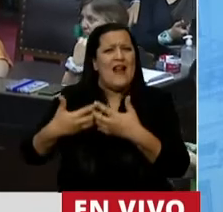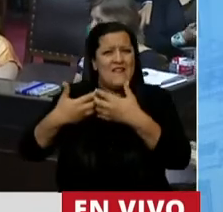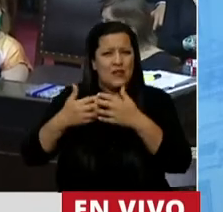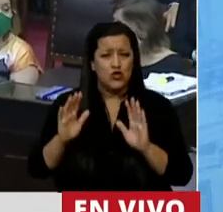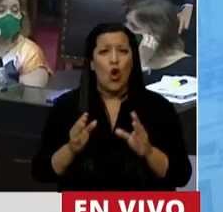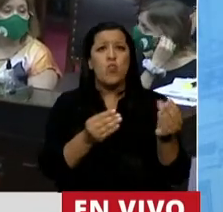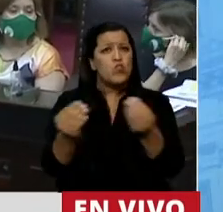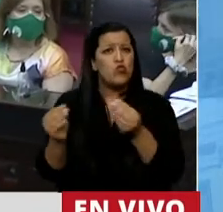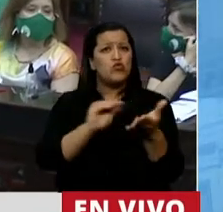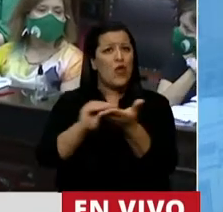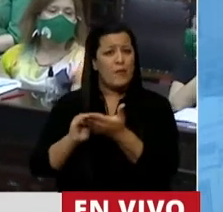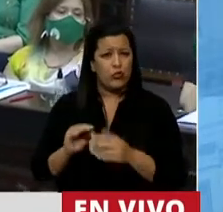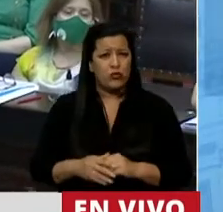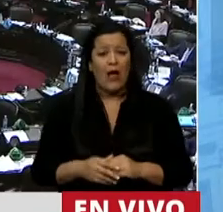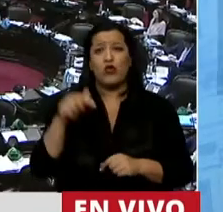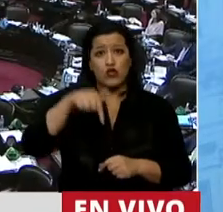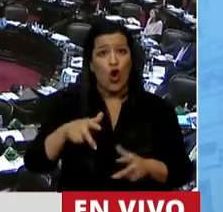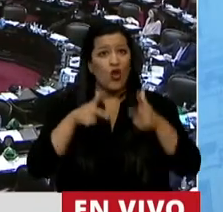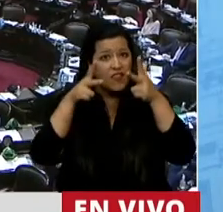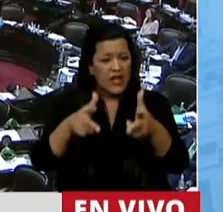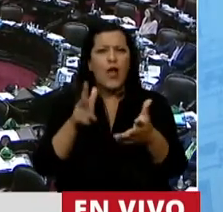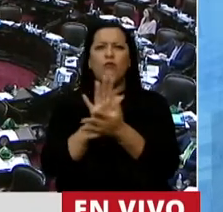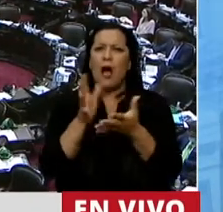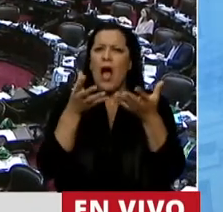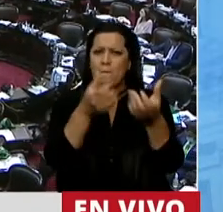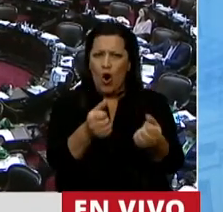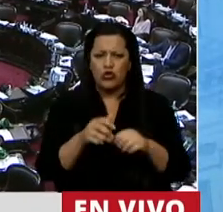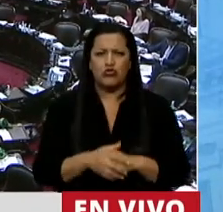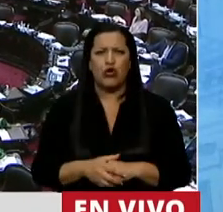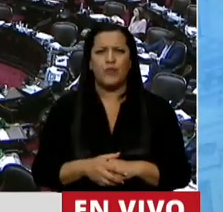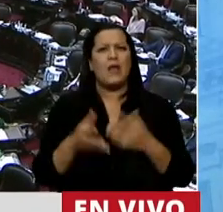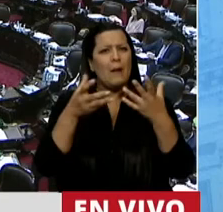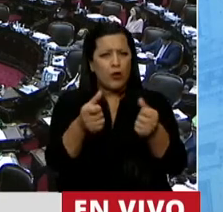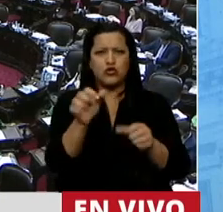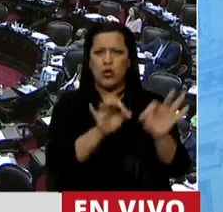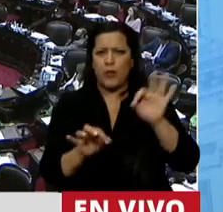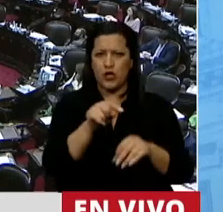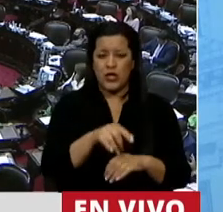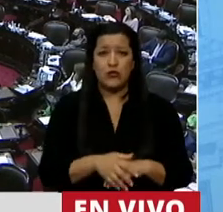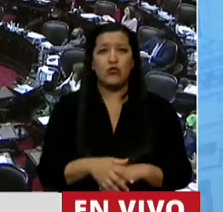Muchos diputados han manifestado su apoyo a este proyecto